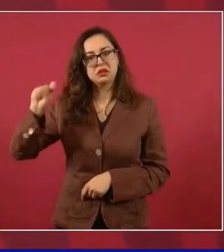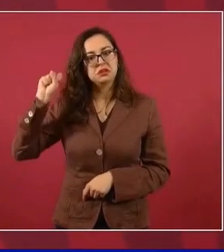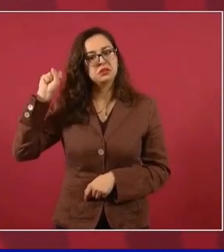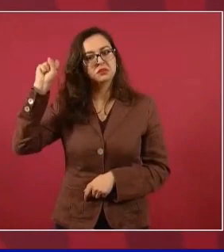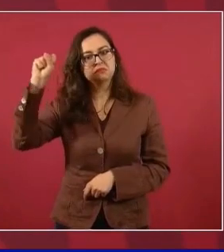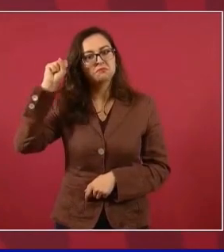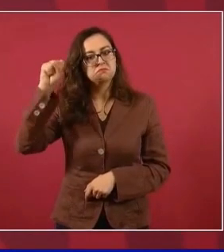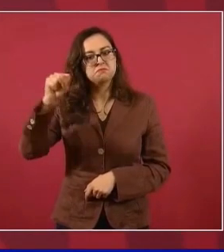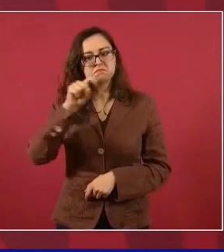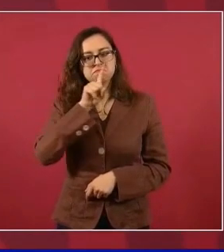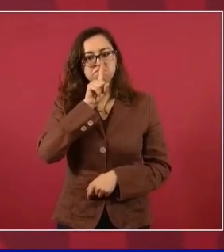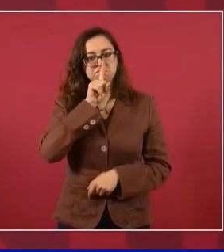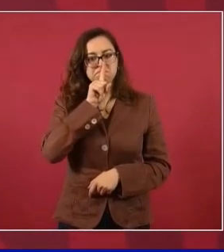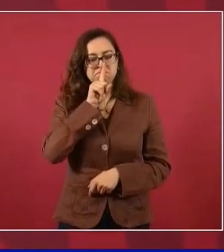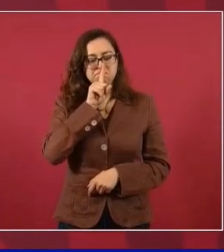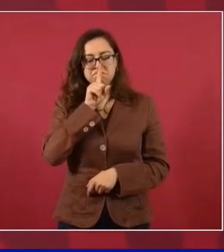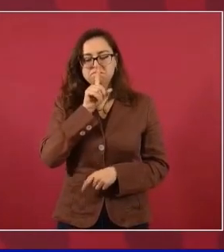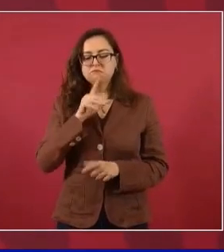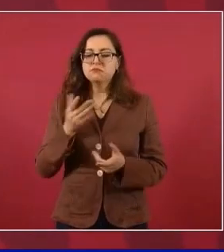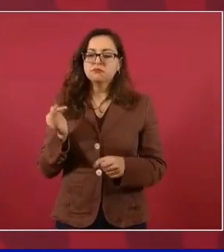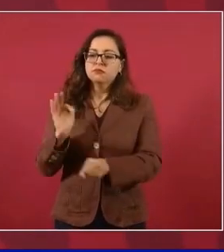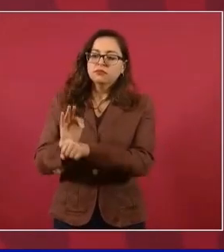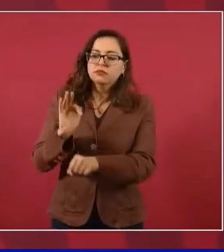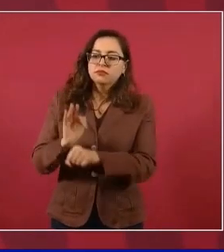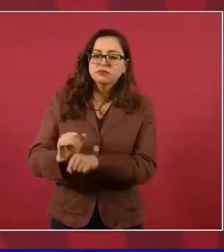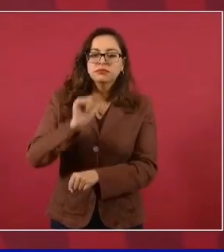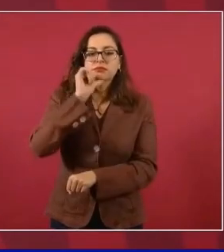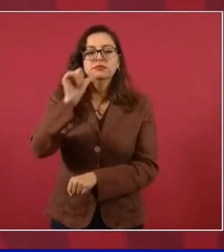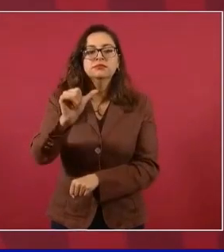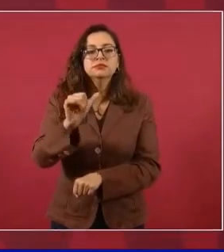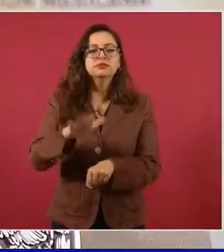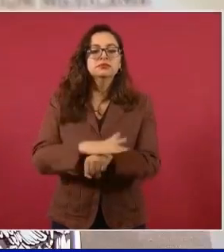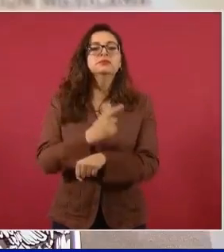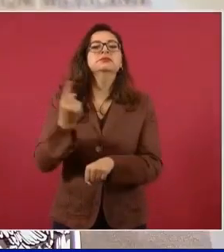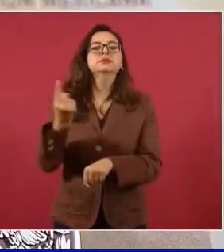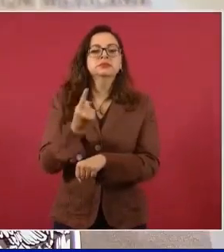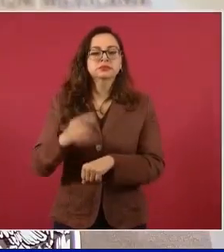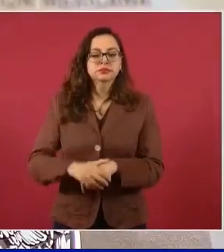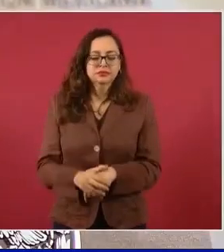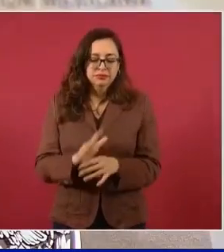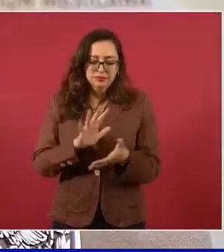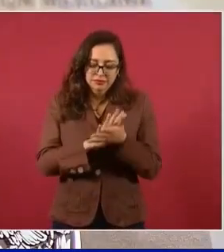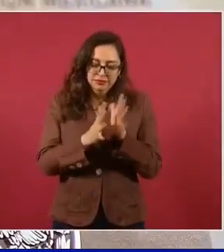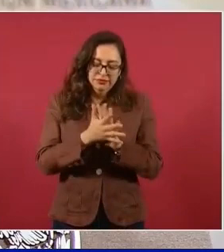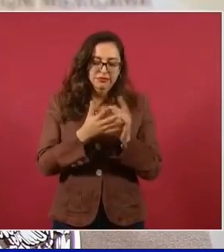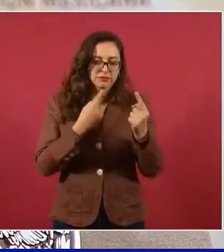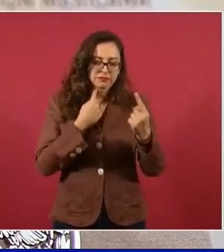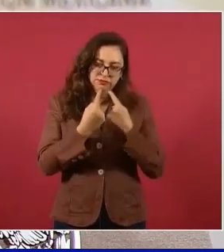se arreglan con ellos y sacrifican